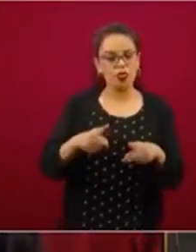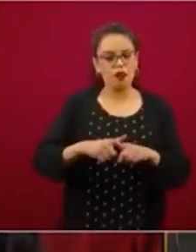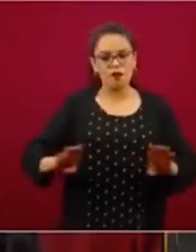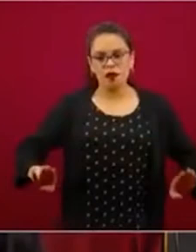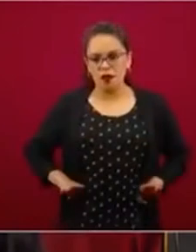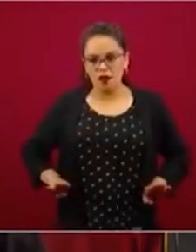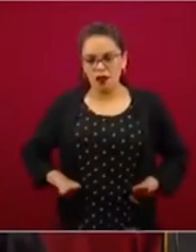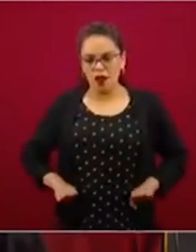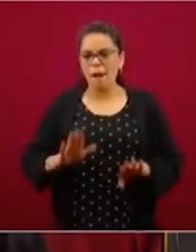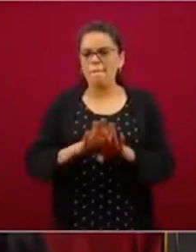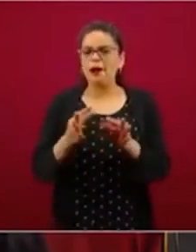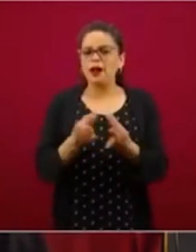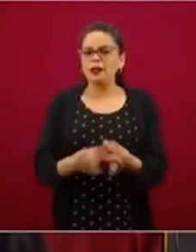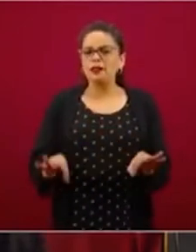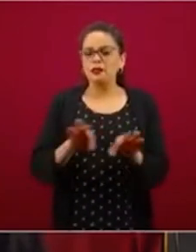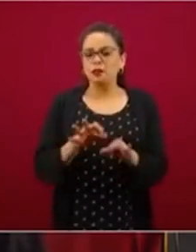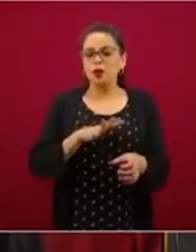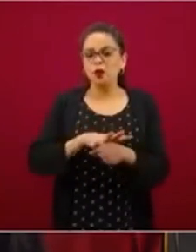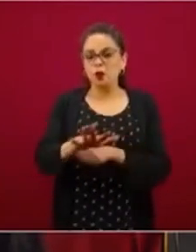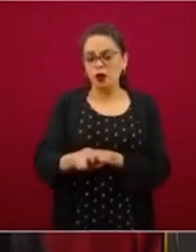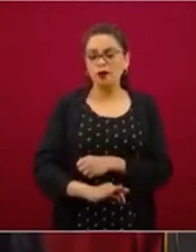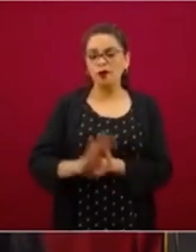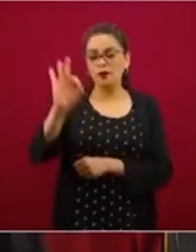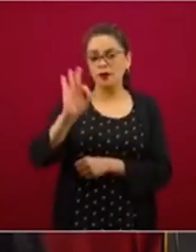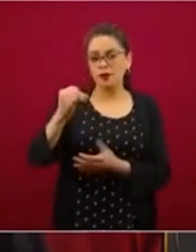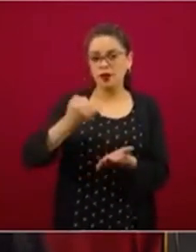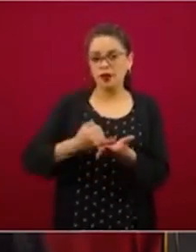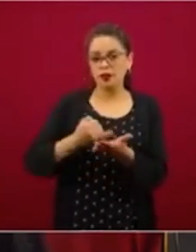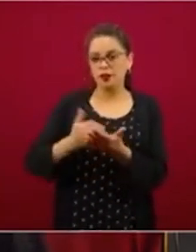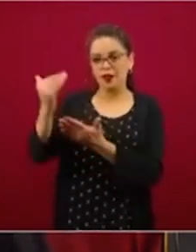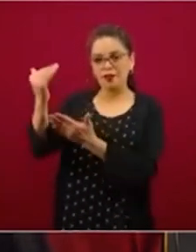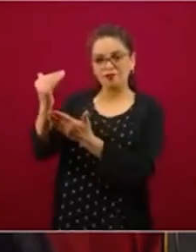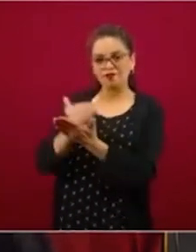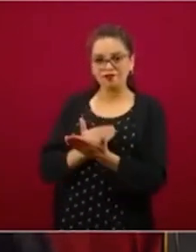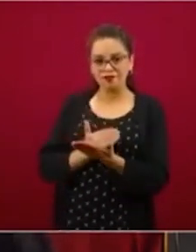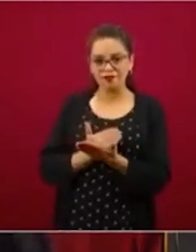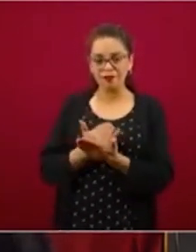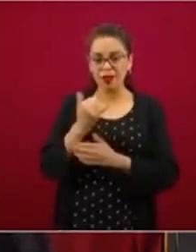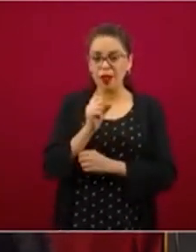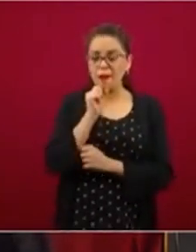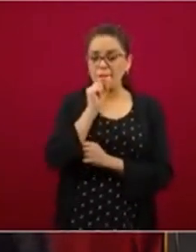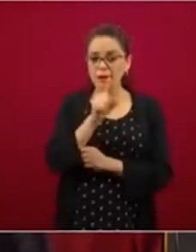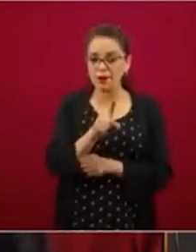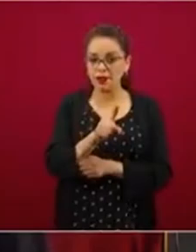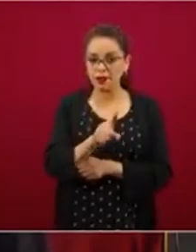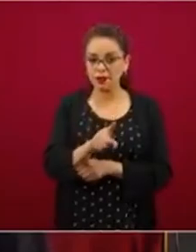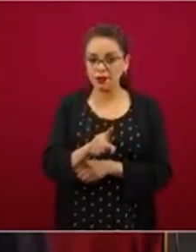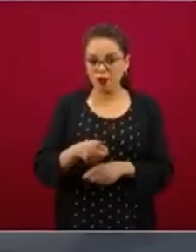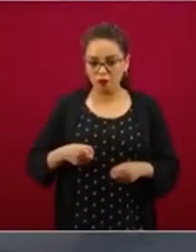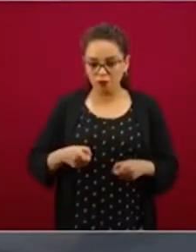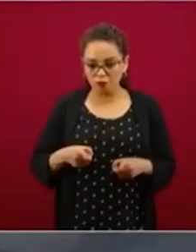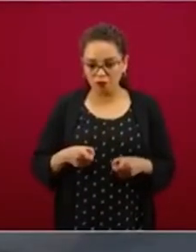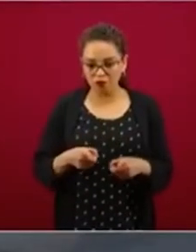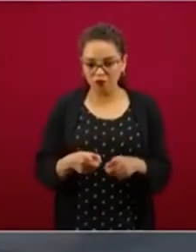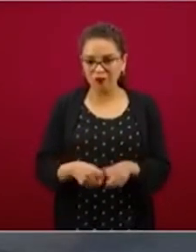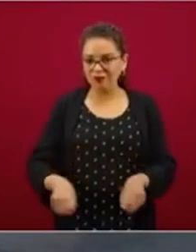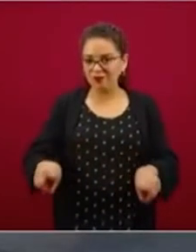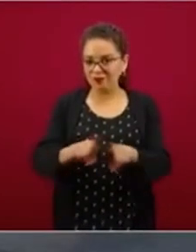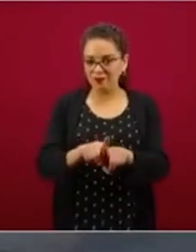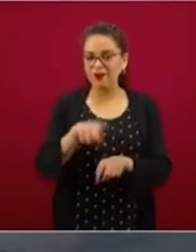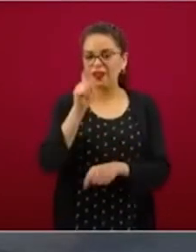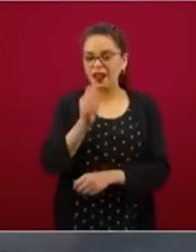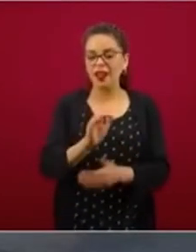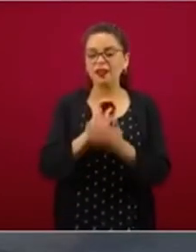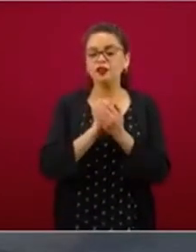que reducimos las tasas de interés y al mismo tiempo también hicimos un sorteo con el